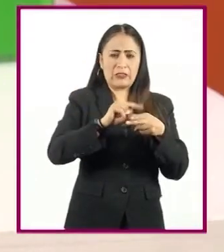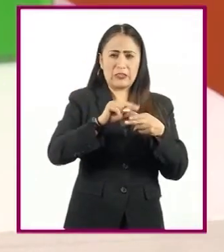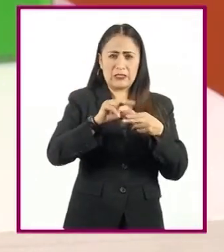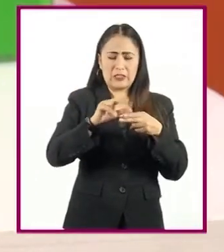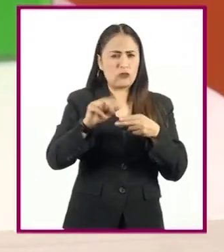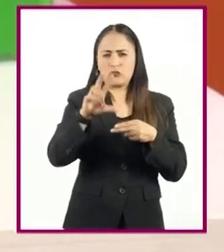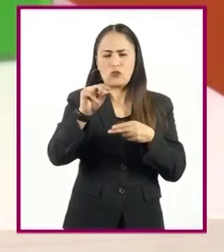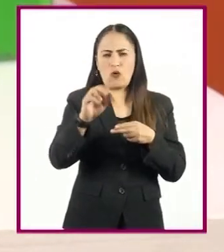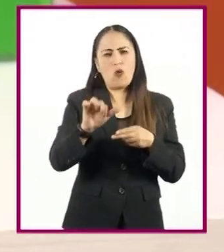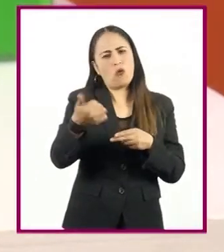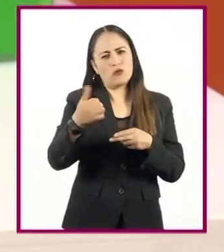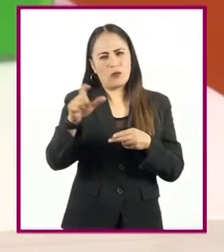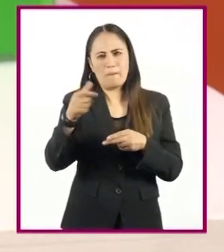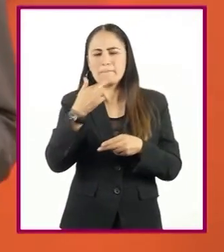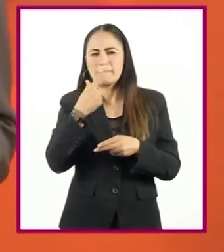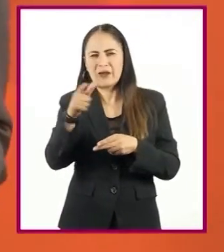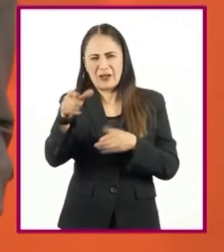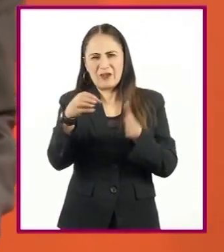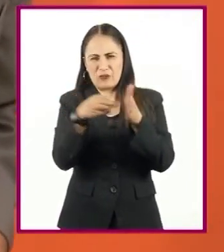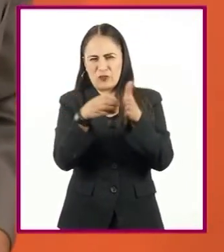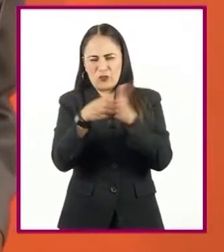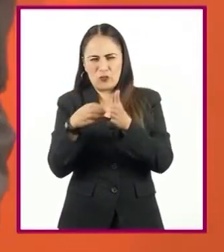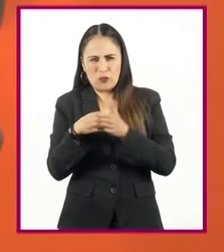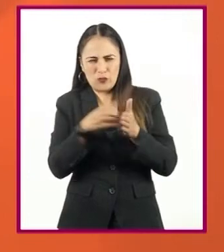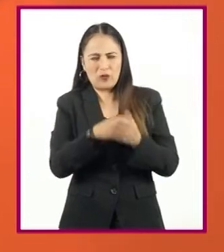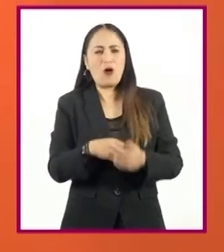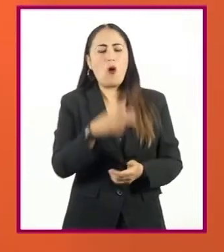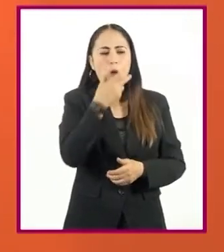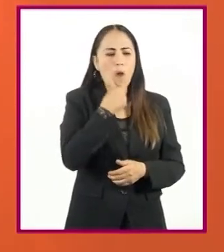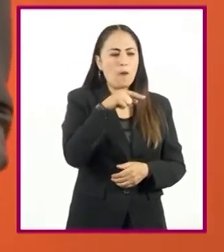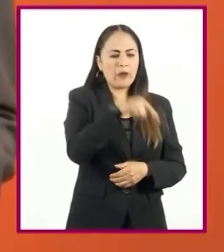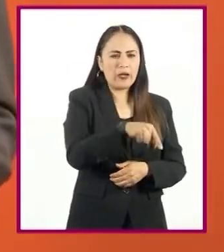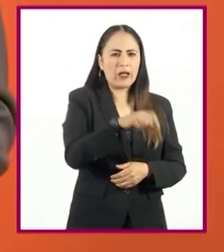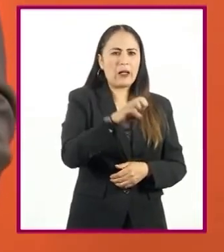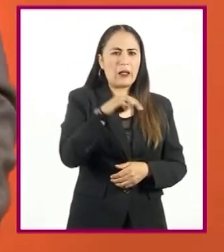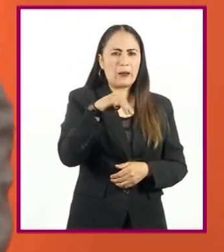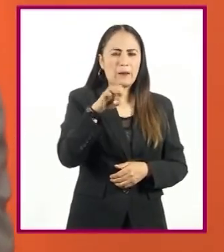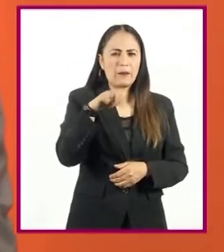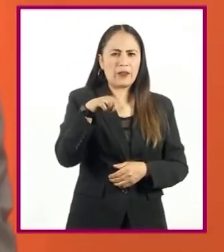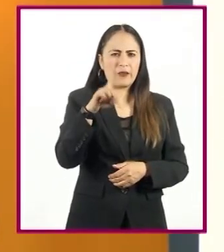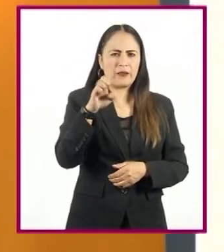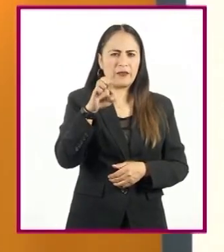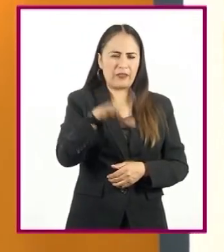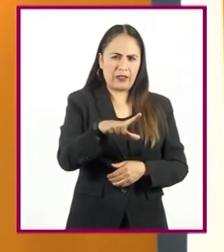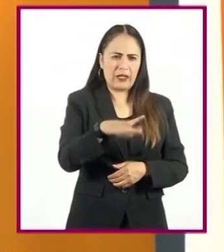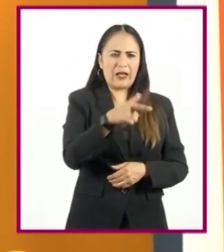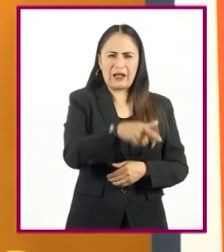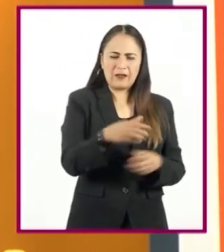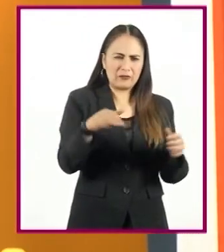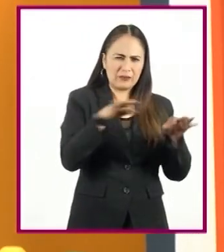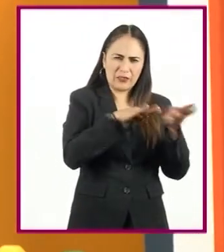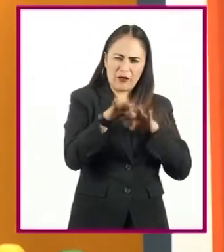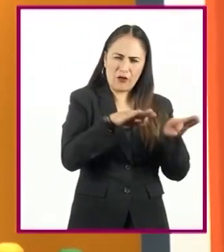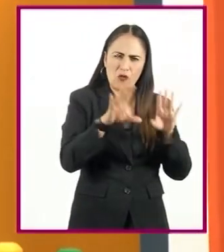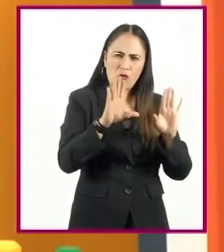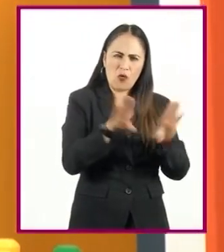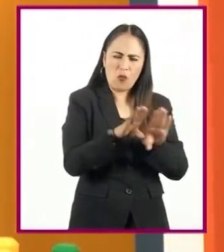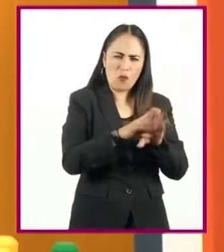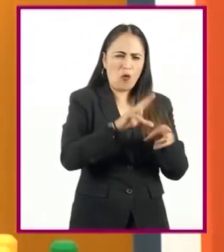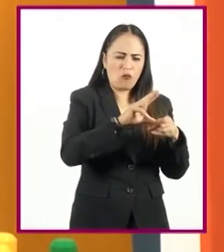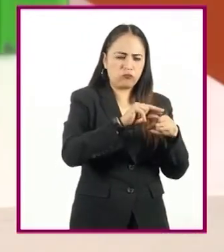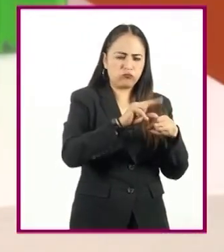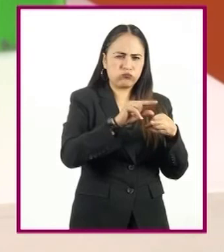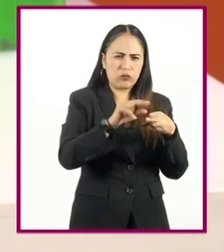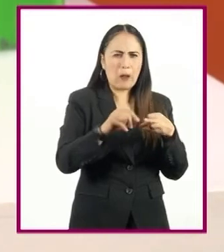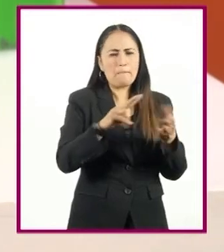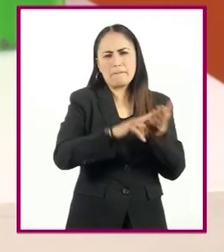Recordemos que Mendel trabajó con chícharos de color verde y amarillo, además de texturas diferentes